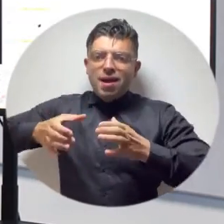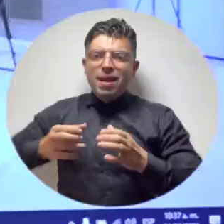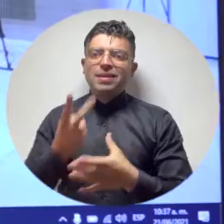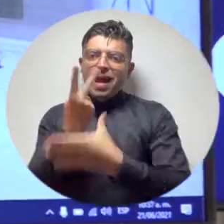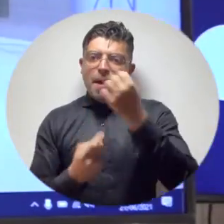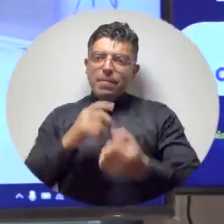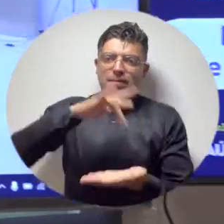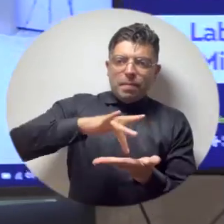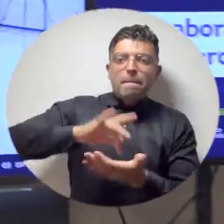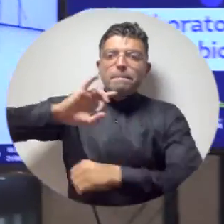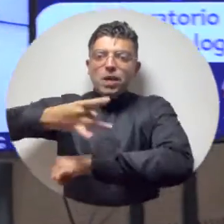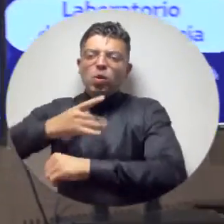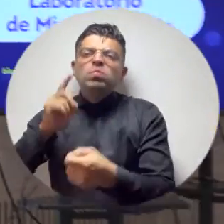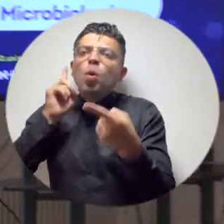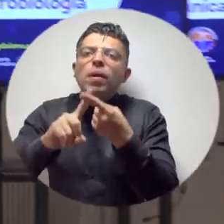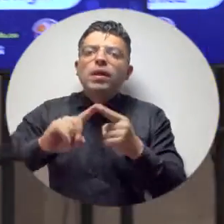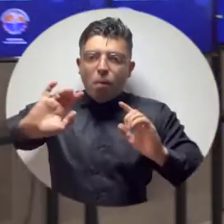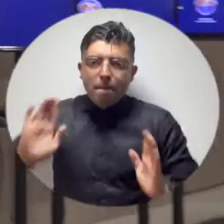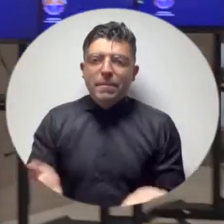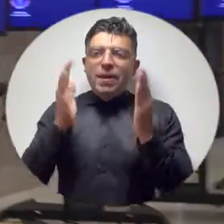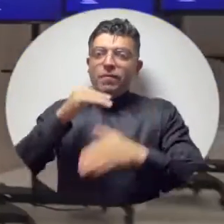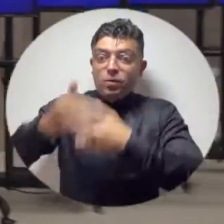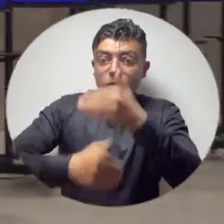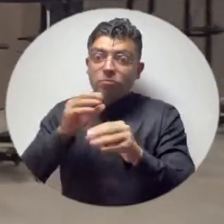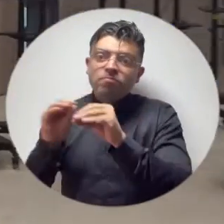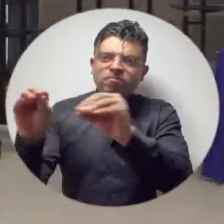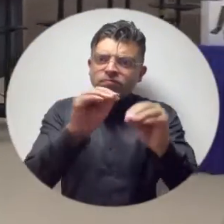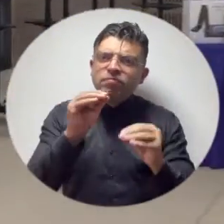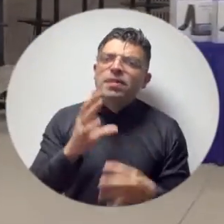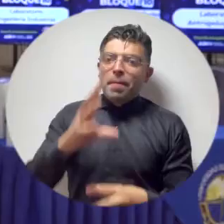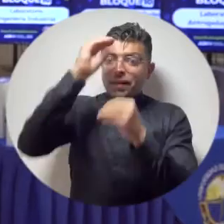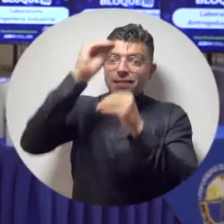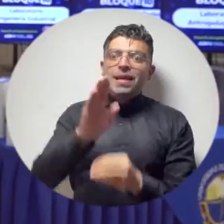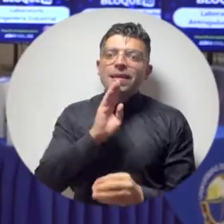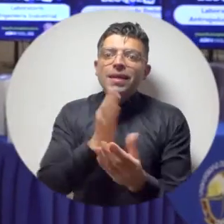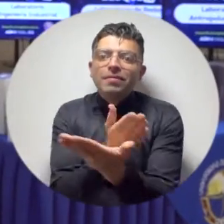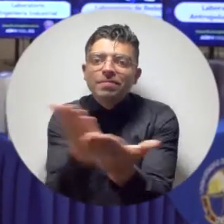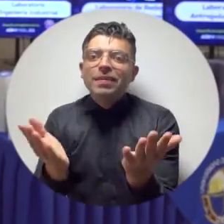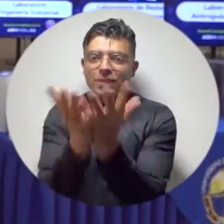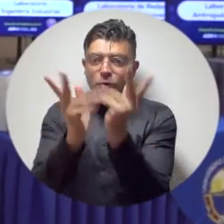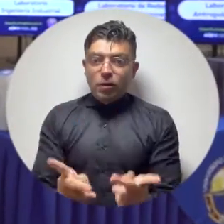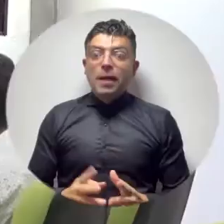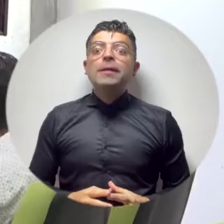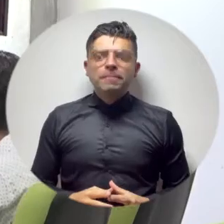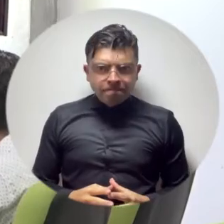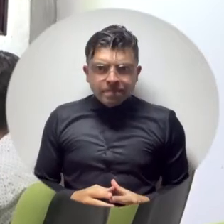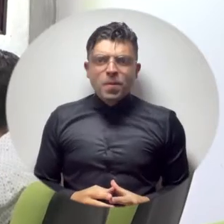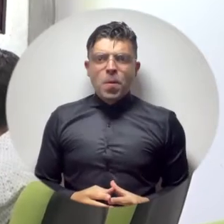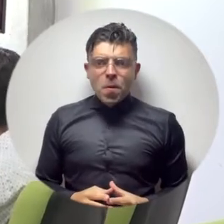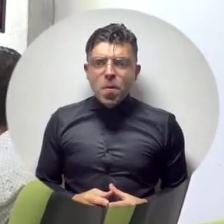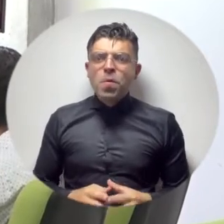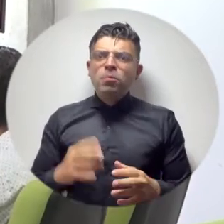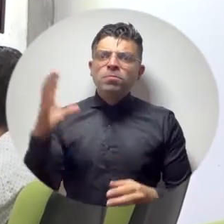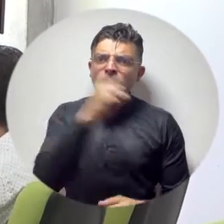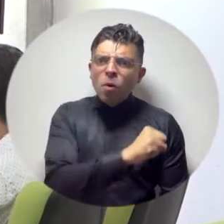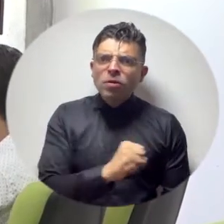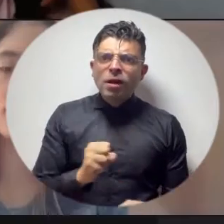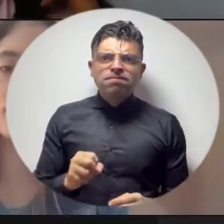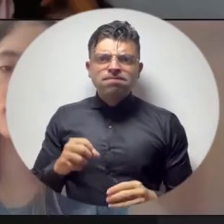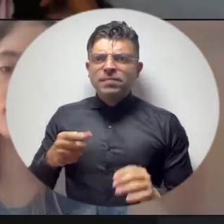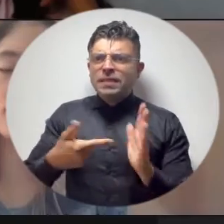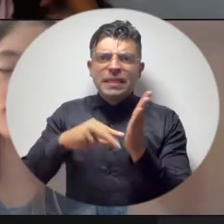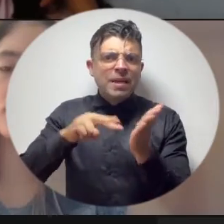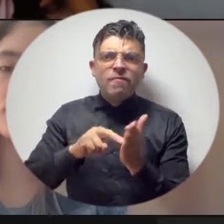híbridas en pro de beneficio del proceso de enseñanza y aprendizaje de nuestros estudiantes, ha sido una